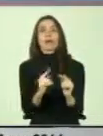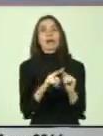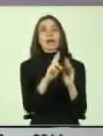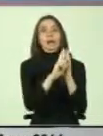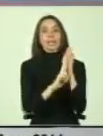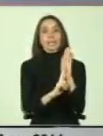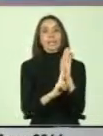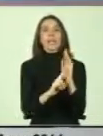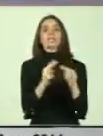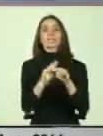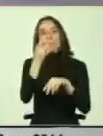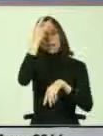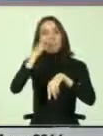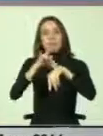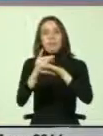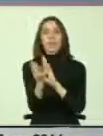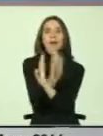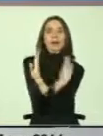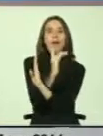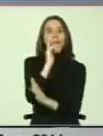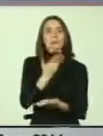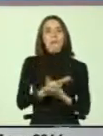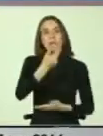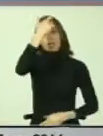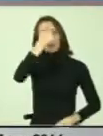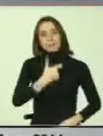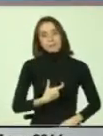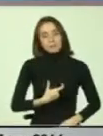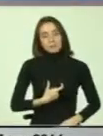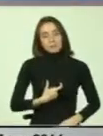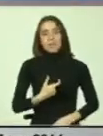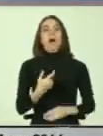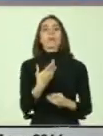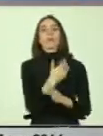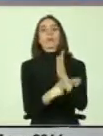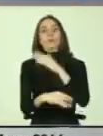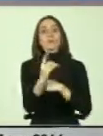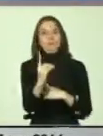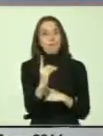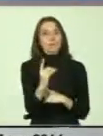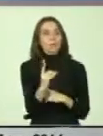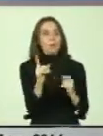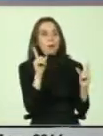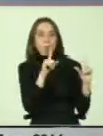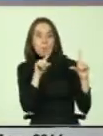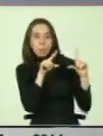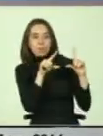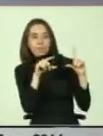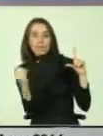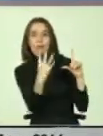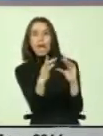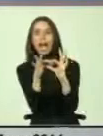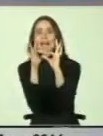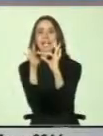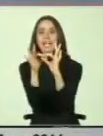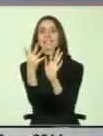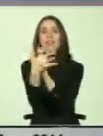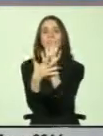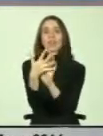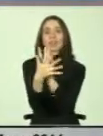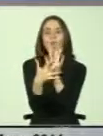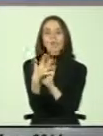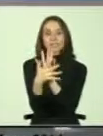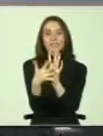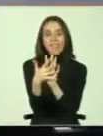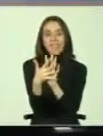preexistencias vinculadas a discapacidad. Como ustedes pueden ver, en la última diapos que tengo, dice gracias en lengua de señas.